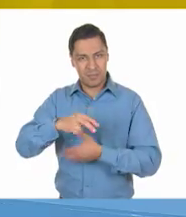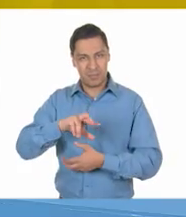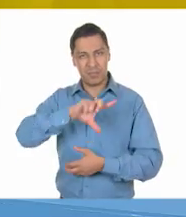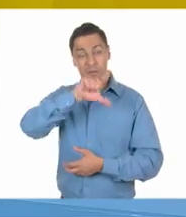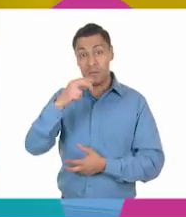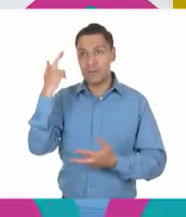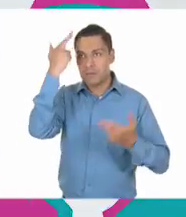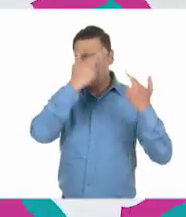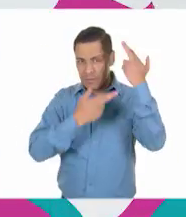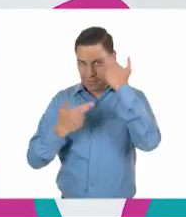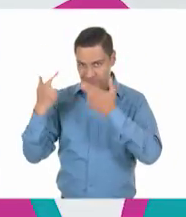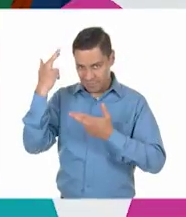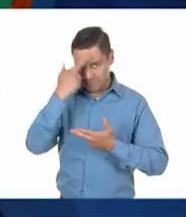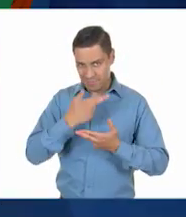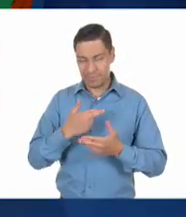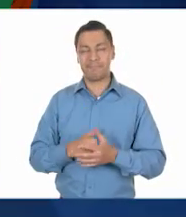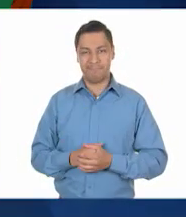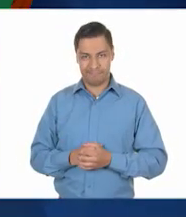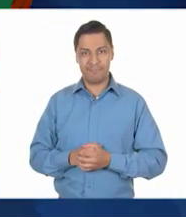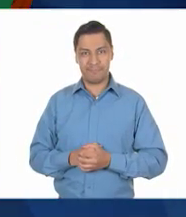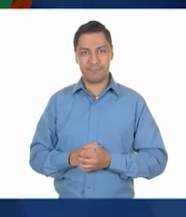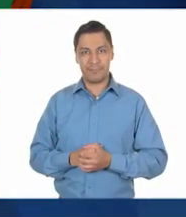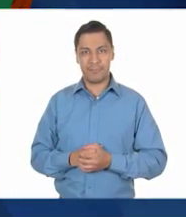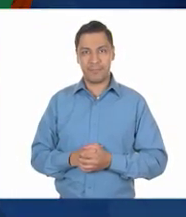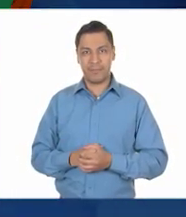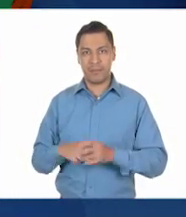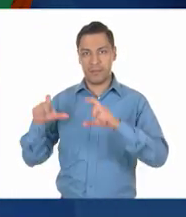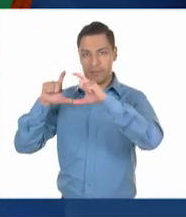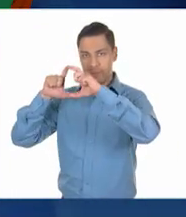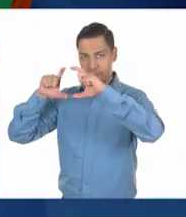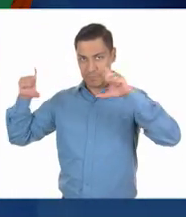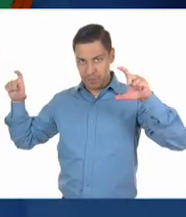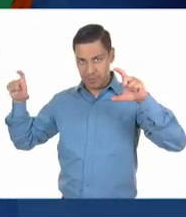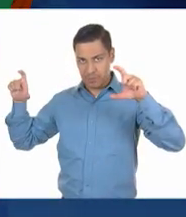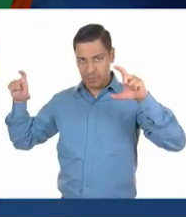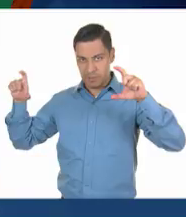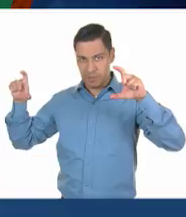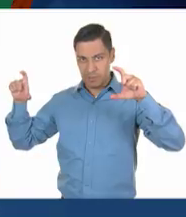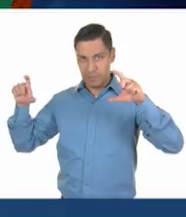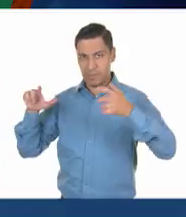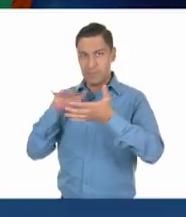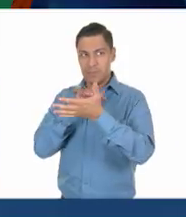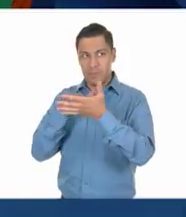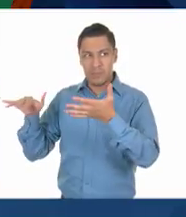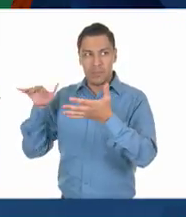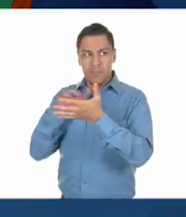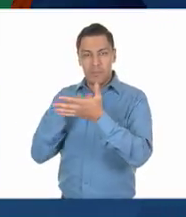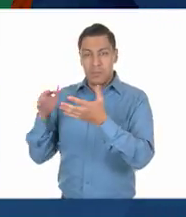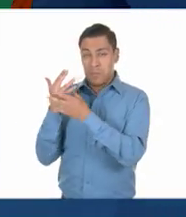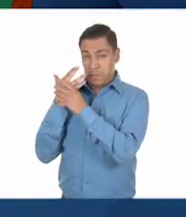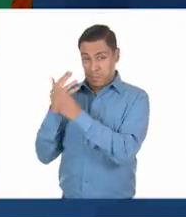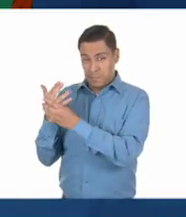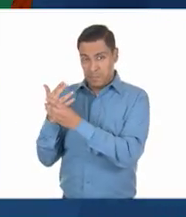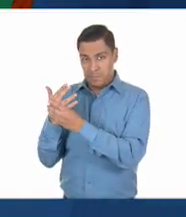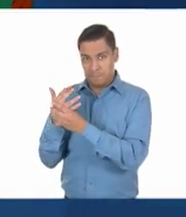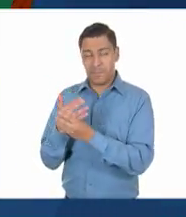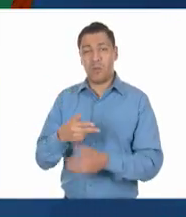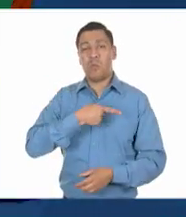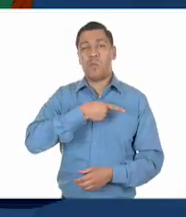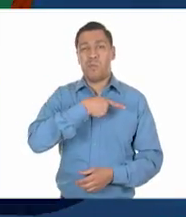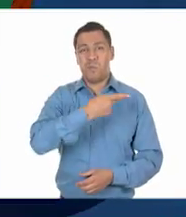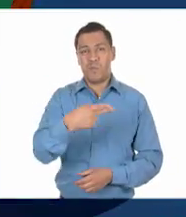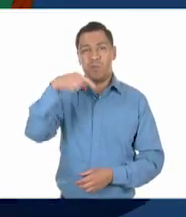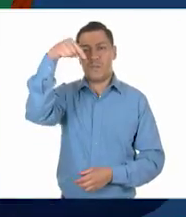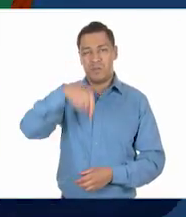lo que escuchamos, ¿ok? Vamos a leer el primer texto. ¿Me ayudas, Juan Carlos? Claro que sí, maestra. El desafío. La pobreza en México.